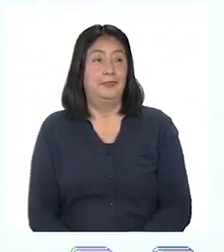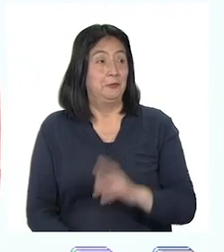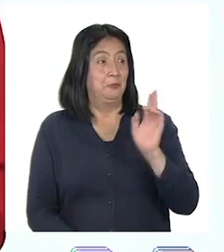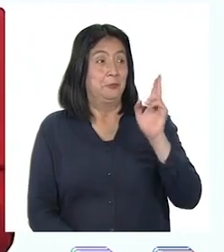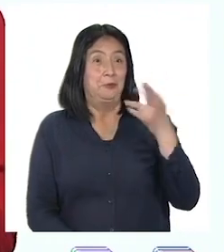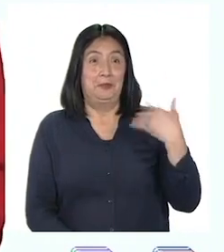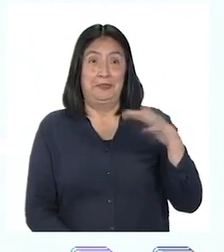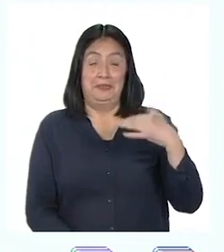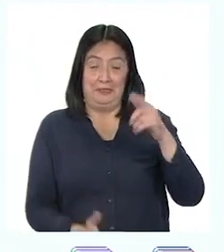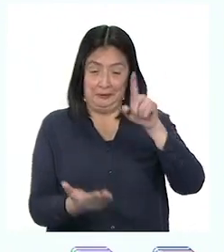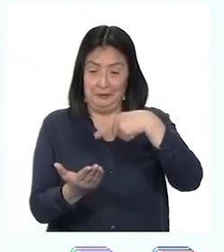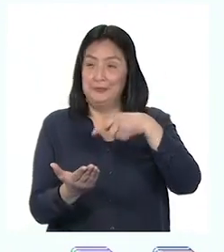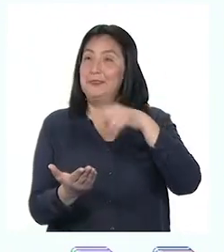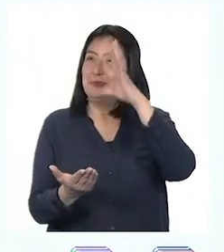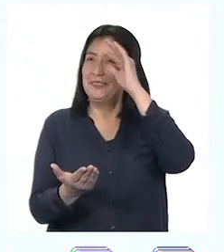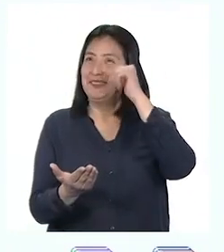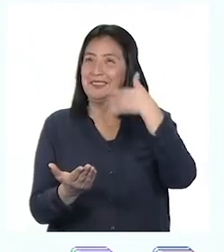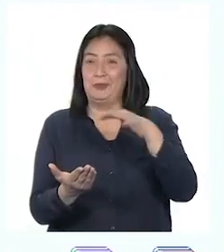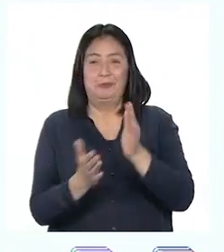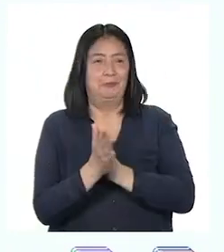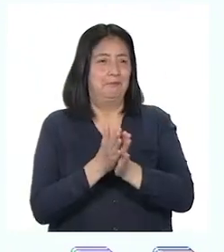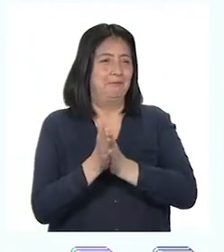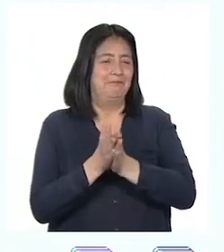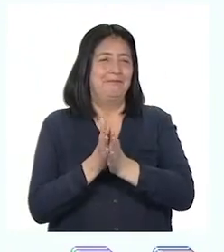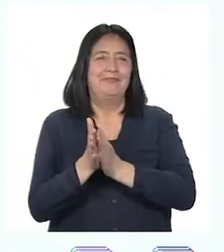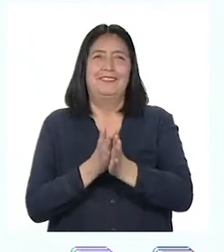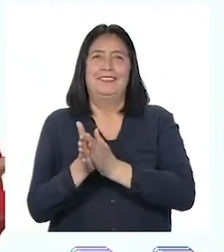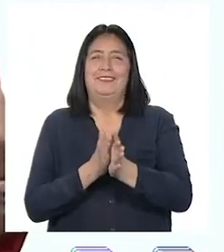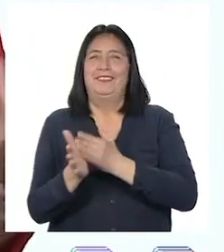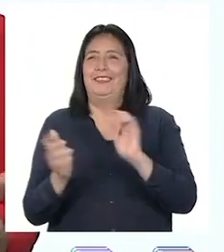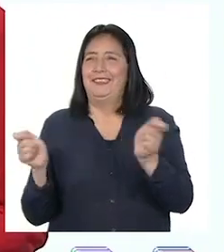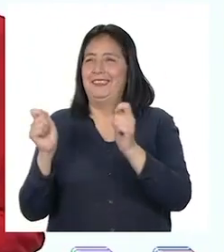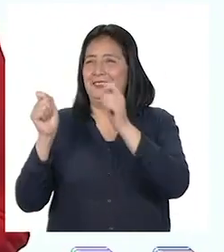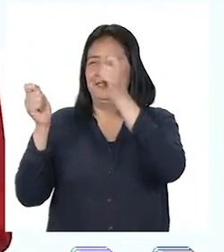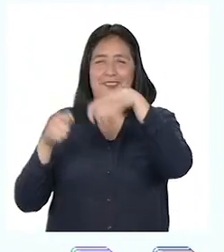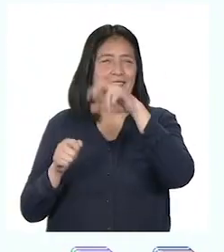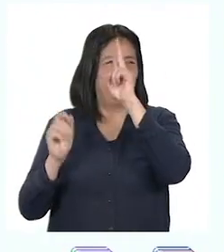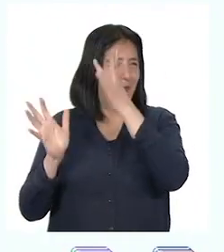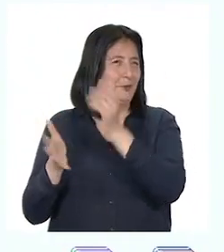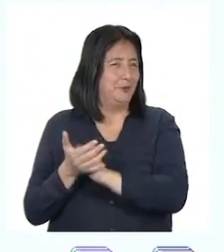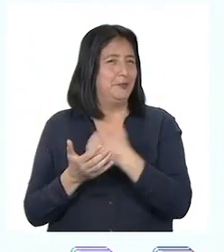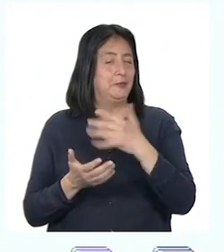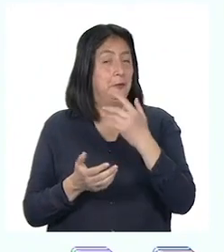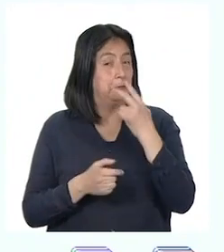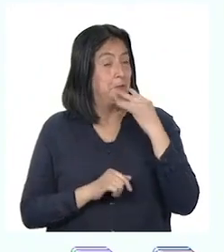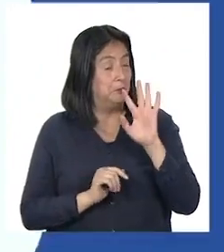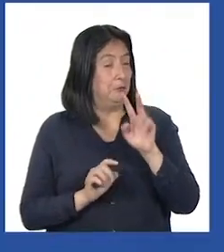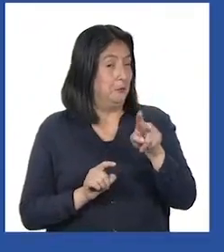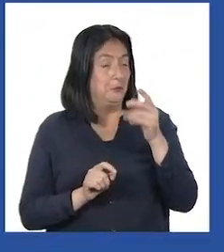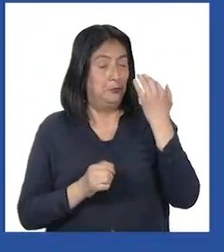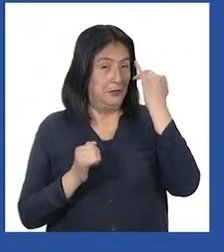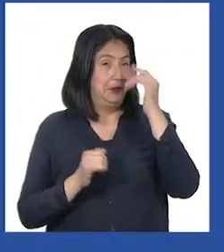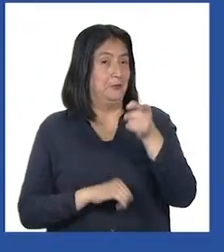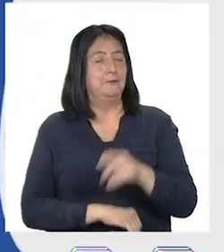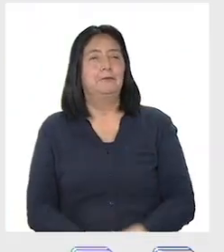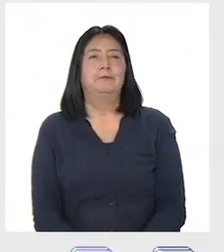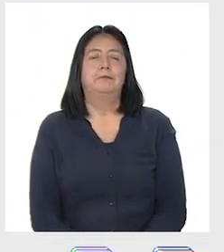Profesora, creo que los chicos y chicas están súper entusiasmados con las próximas celebraciones de las fiestas patrias. Escuchemos sus ideas.